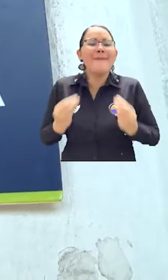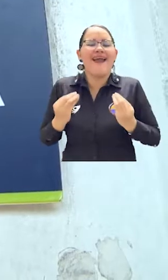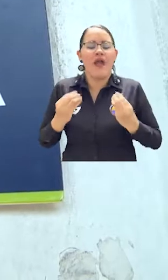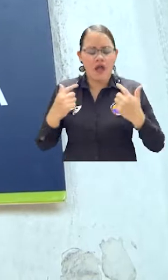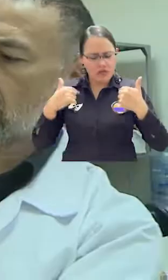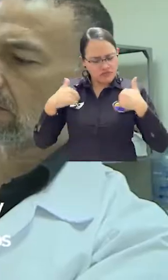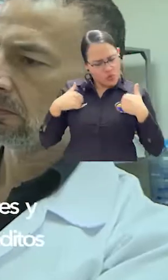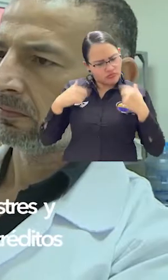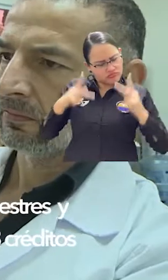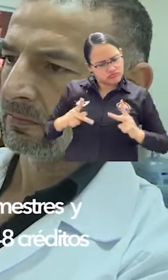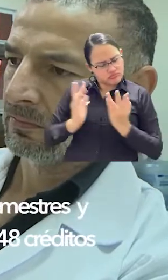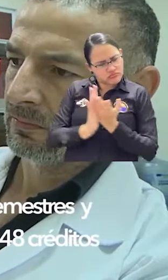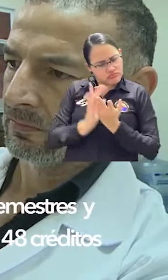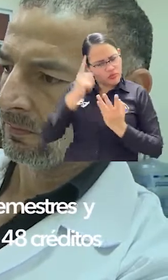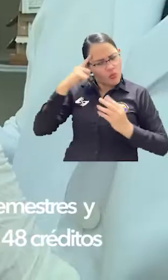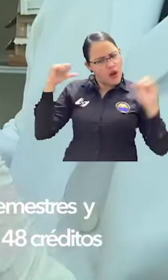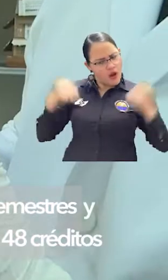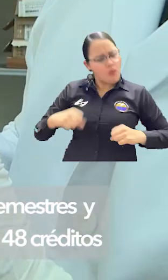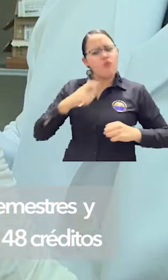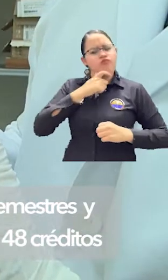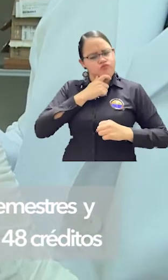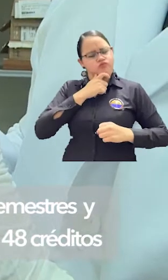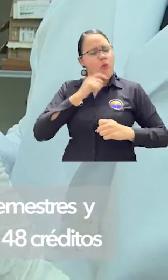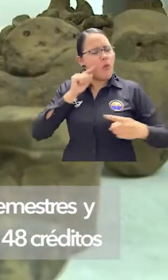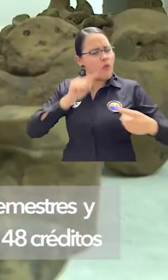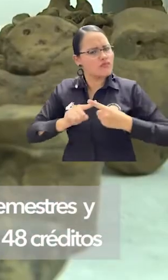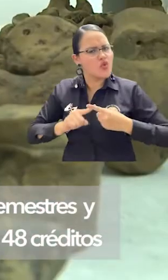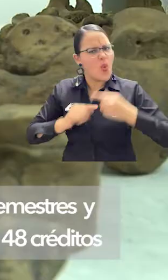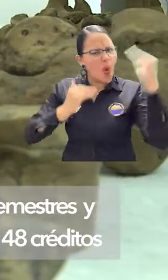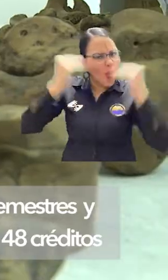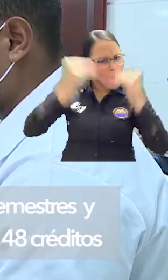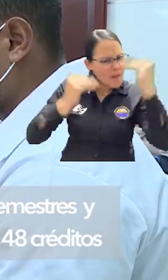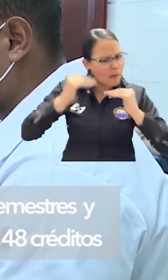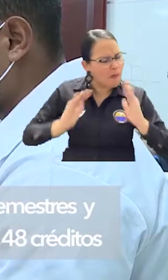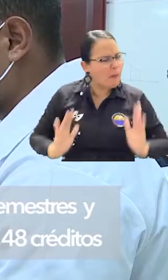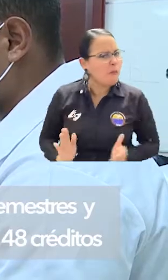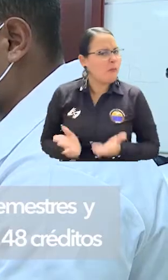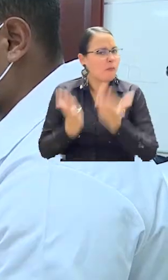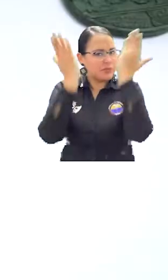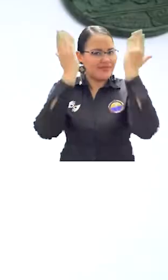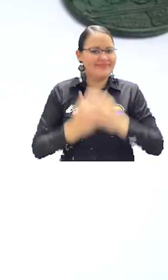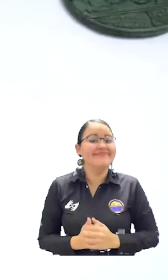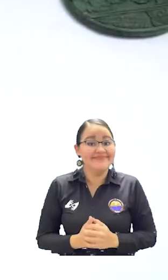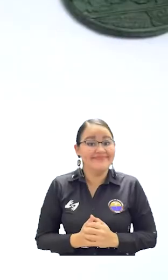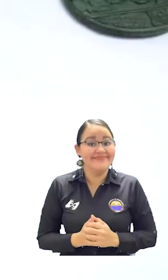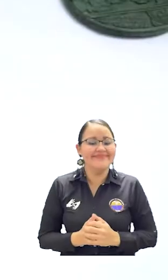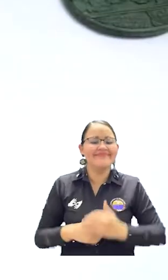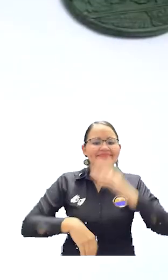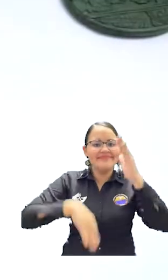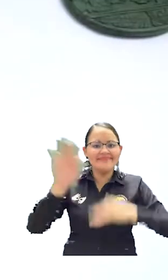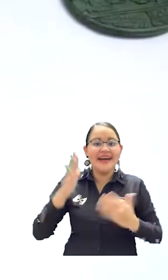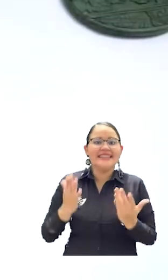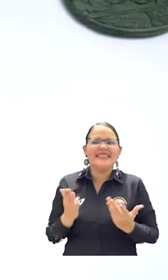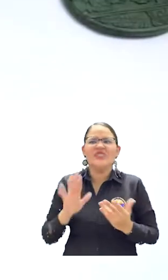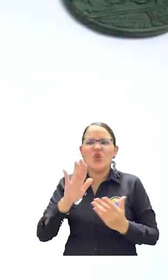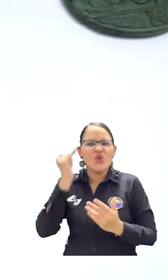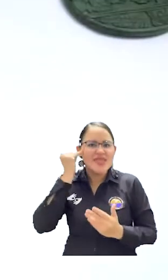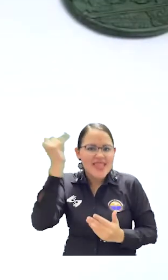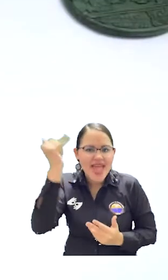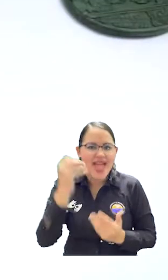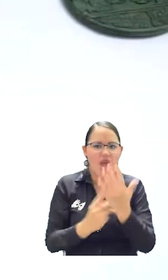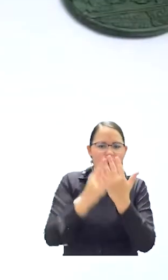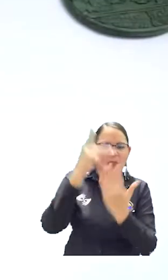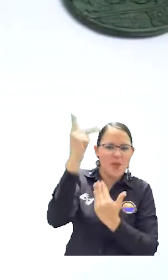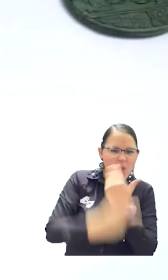metodológicas, técnicas, que les permita desarrollar sus capacidades, sus competencias de una mejor